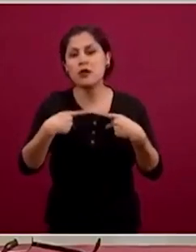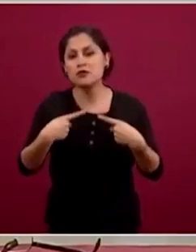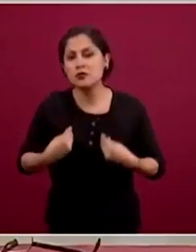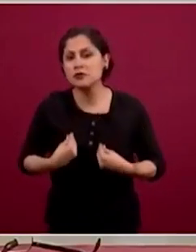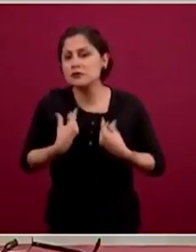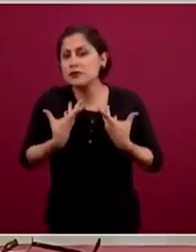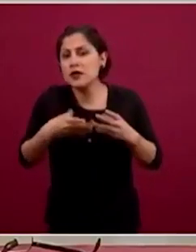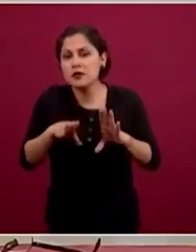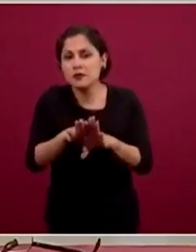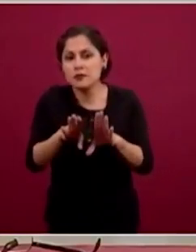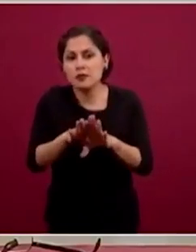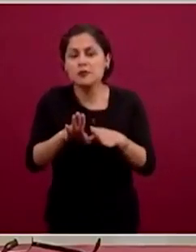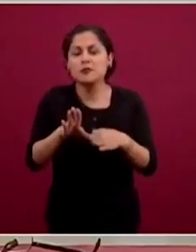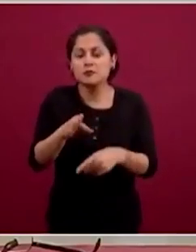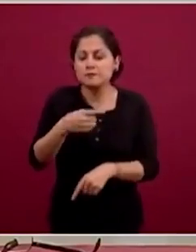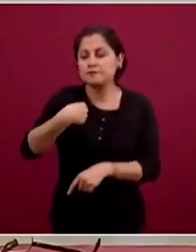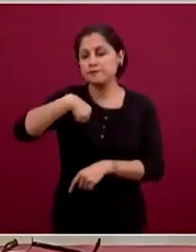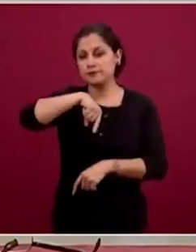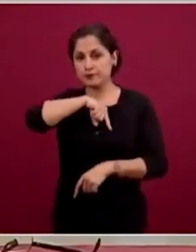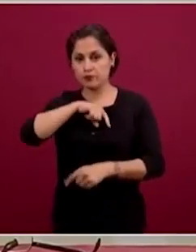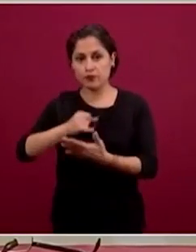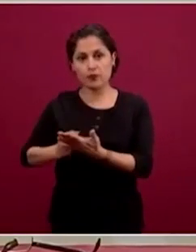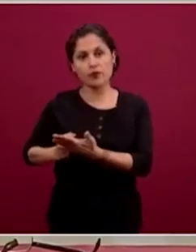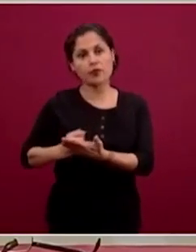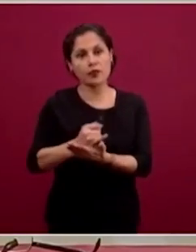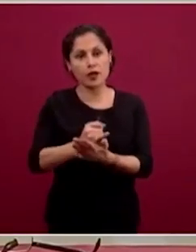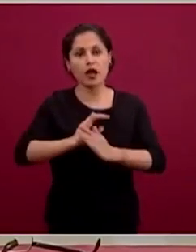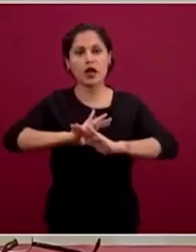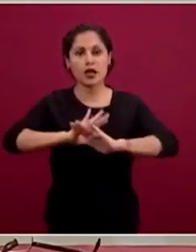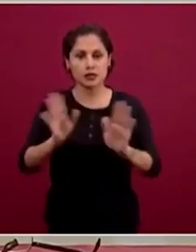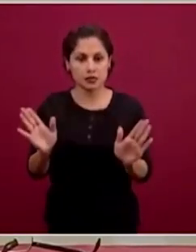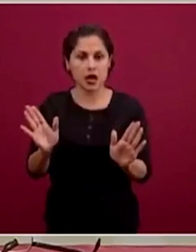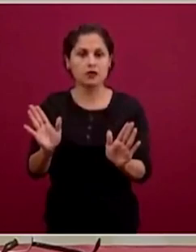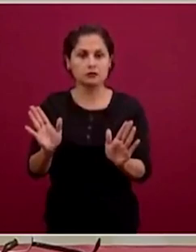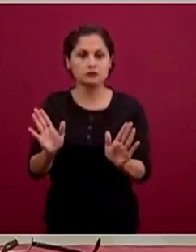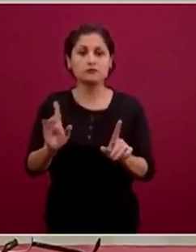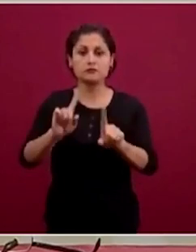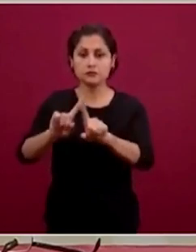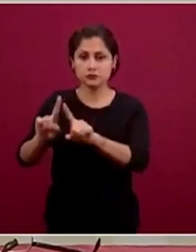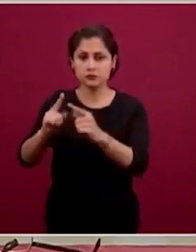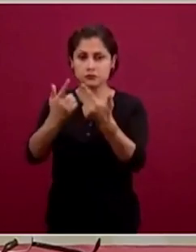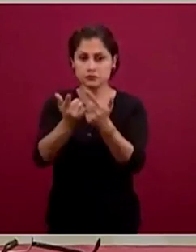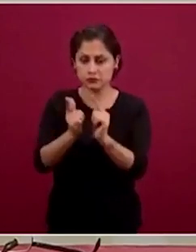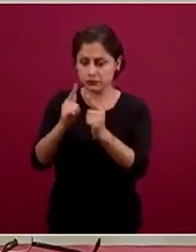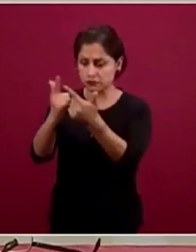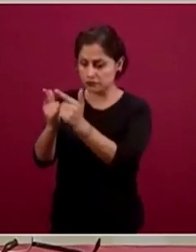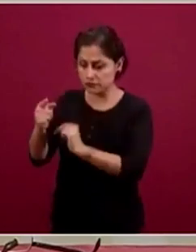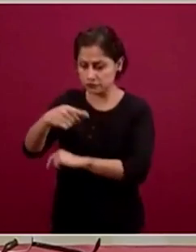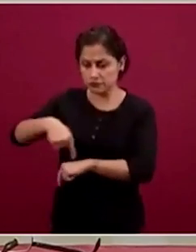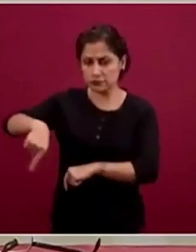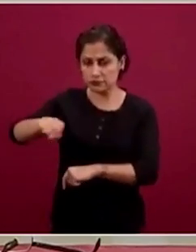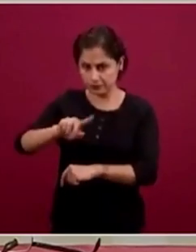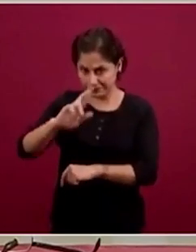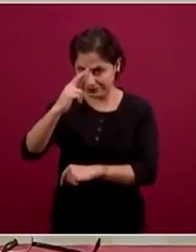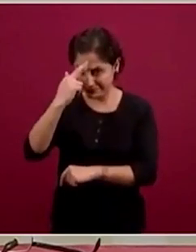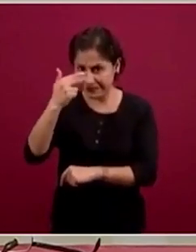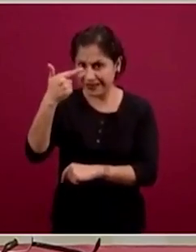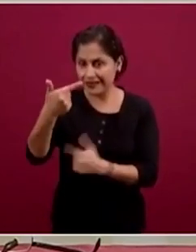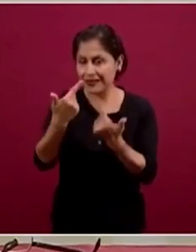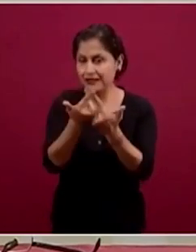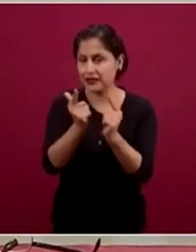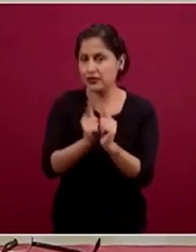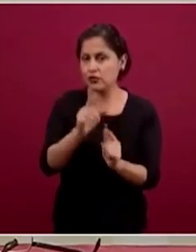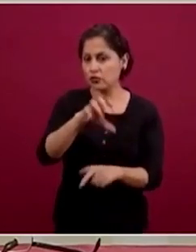Decidimos, con base en las recomendaciones de los grupos científicos, siete grupos académicos que